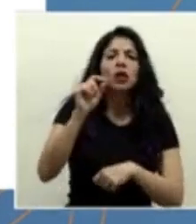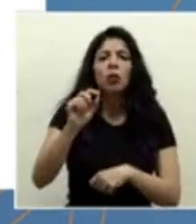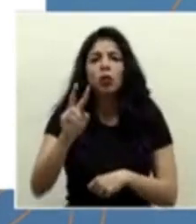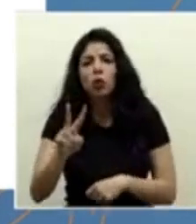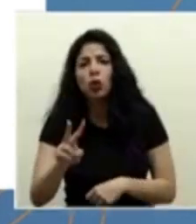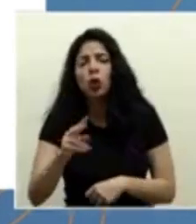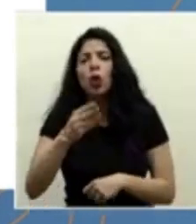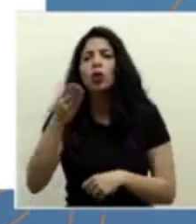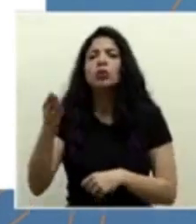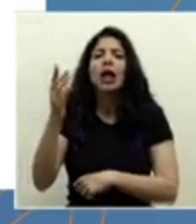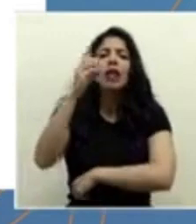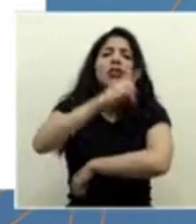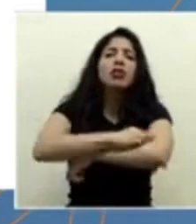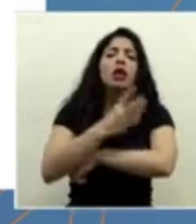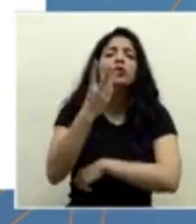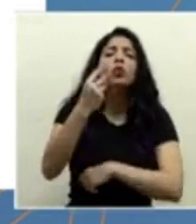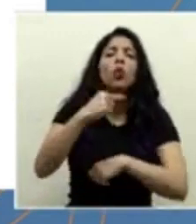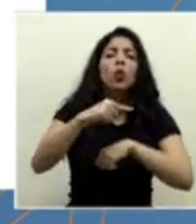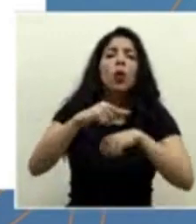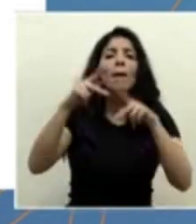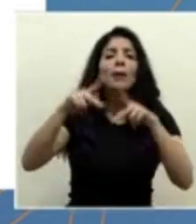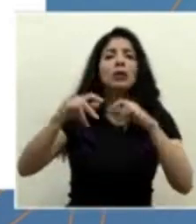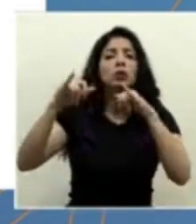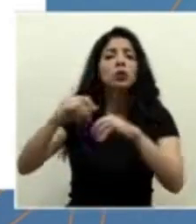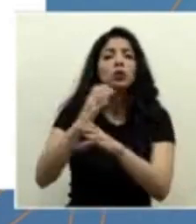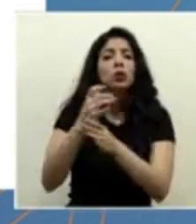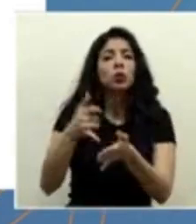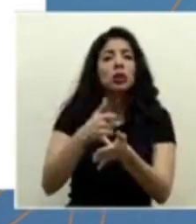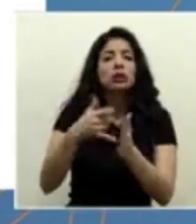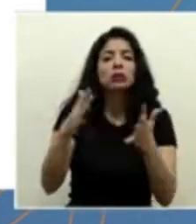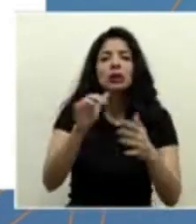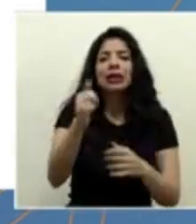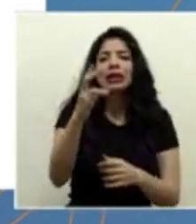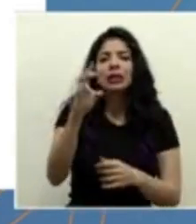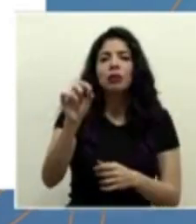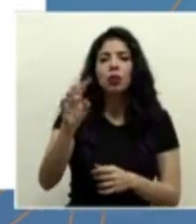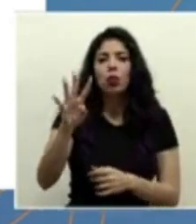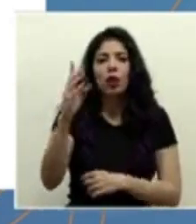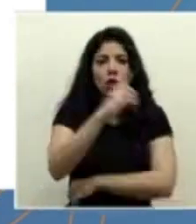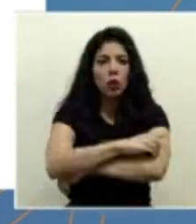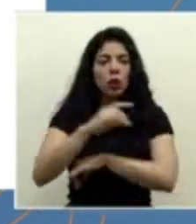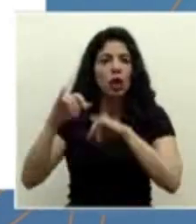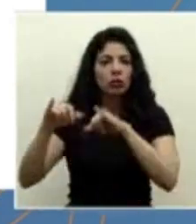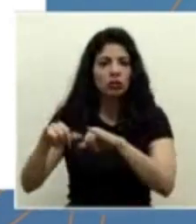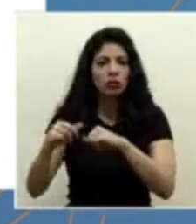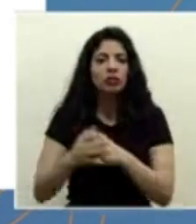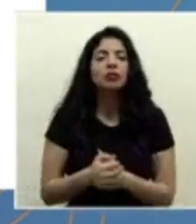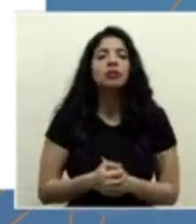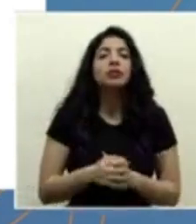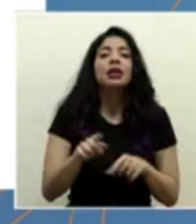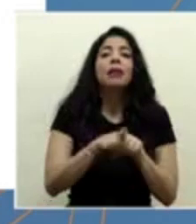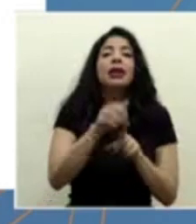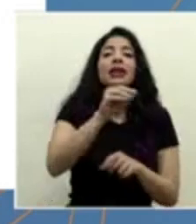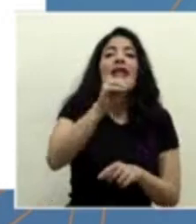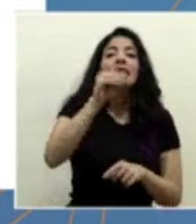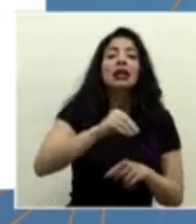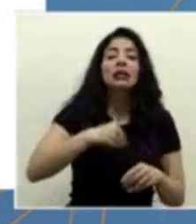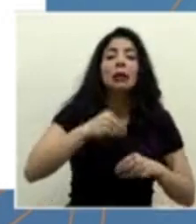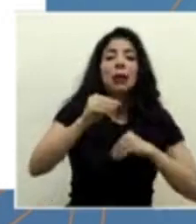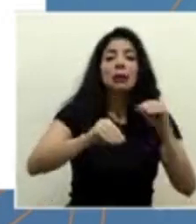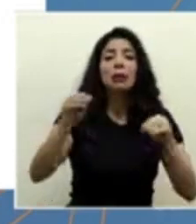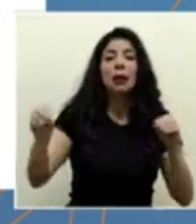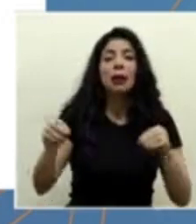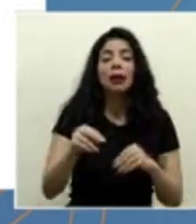por ejemplo, días promedio que una persona permanece en la UCI, tenemos 17.4. Y así lo que es tasa de transmisión, que tenemos